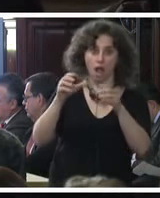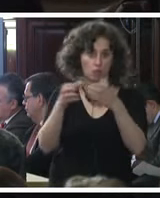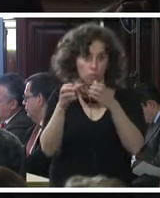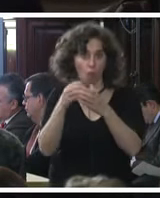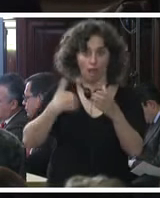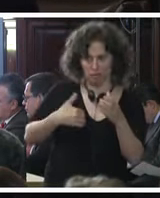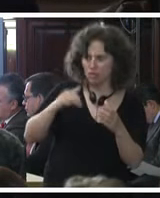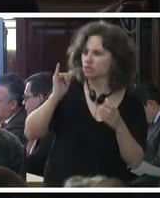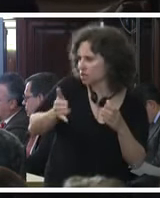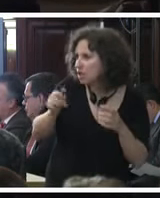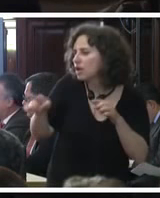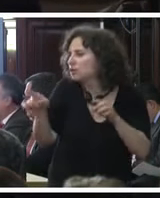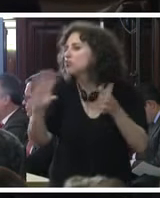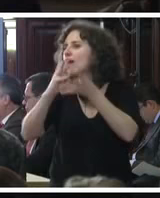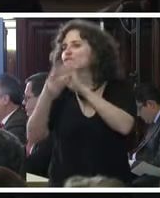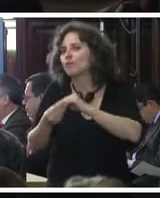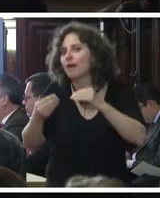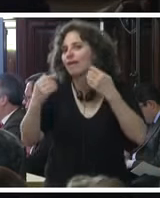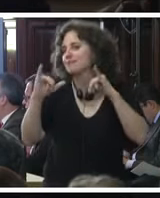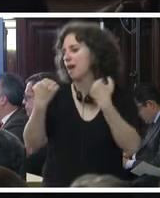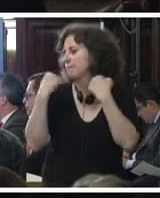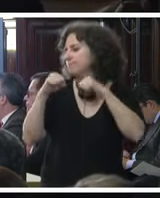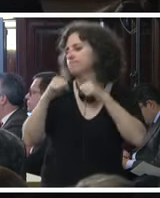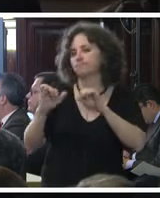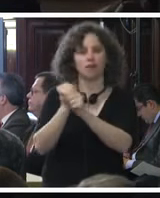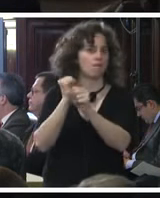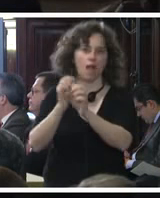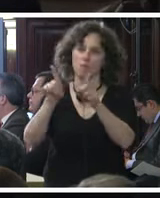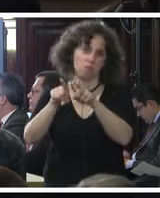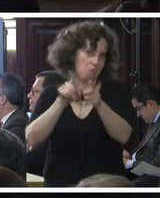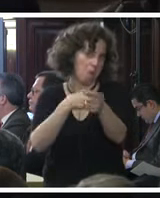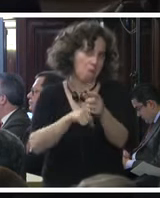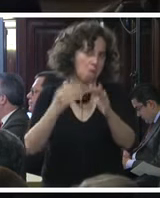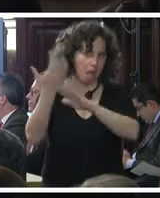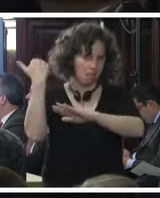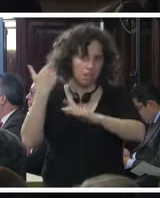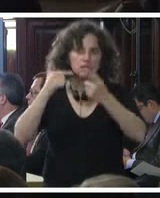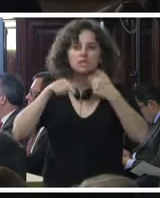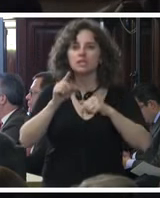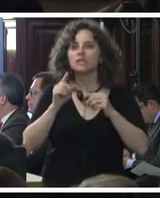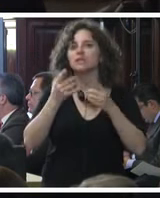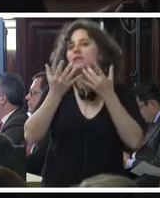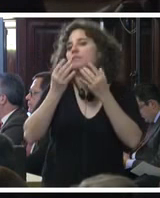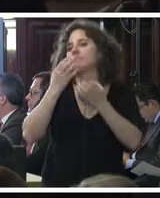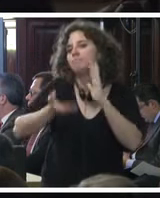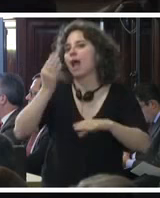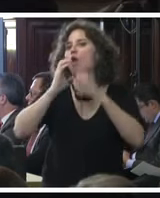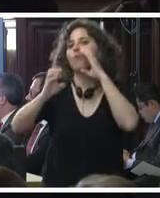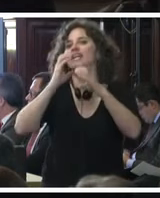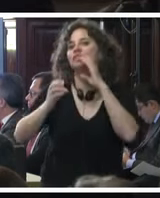le mencionaría este es un ejercicio en el que ya se trabajó antes y se procura tener la mayor comunicación posible con un objetivo